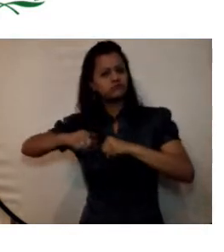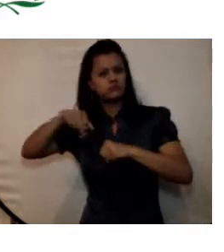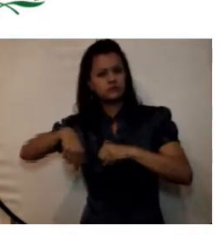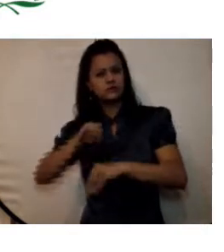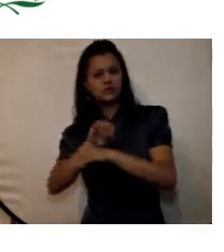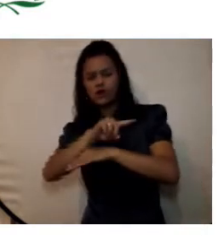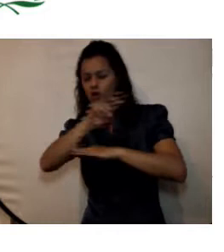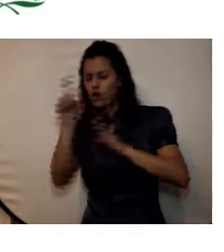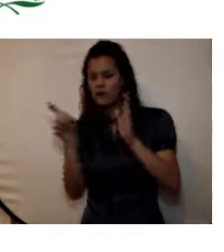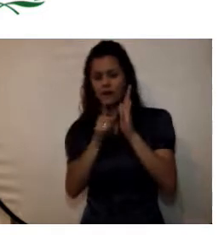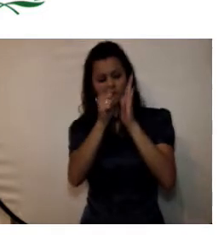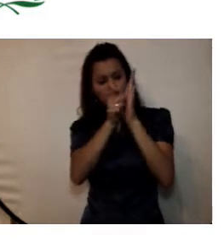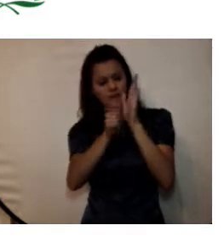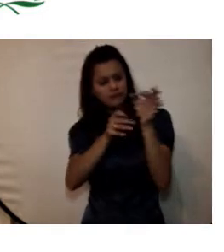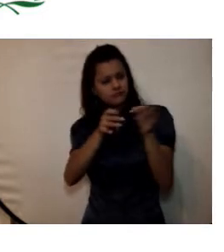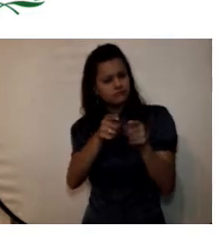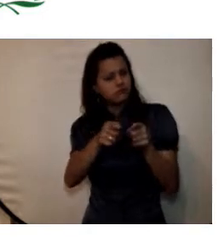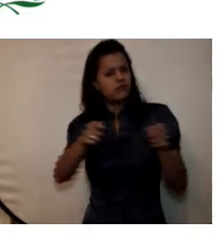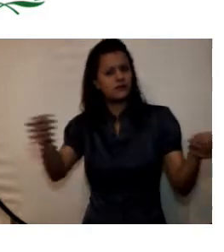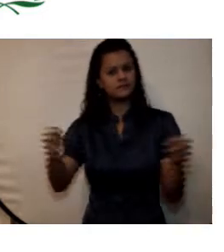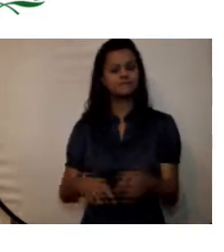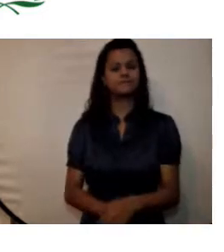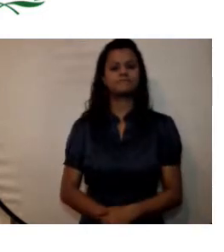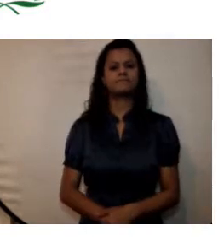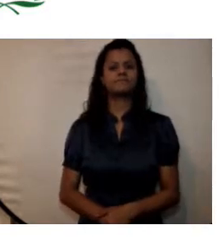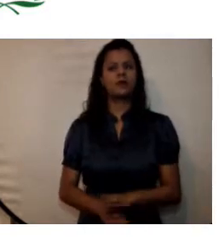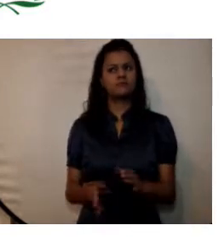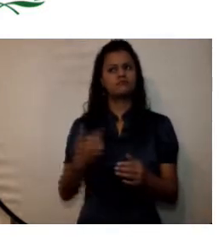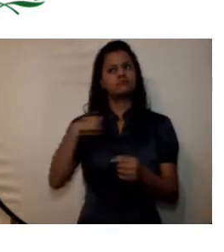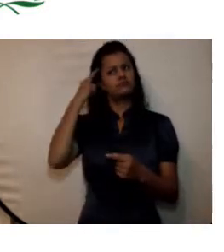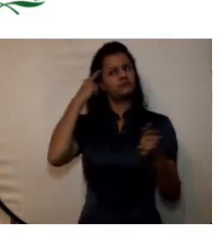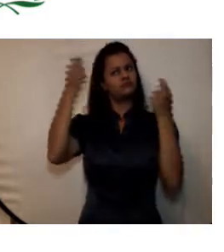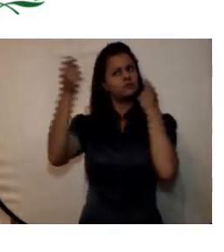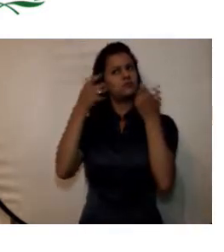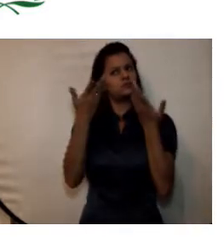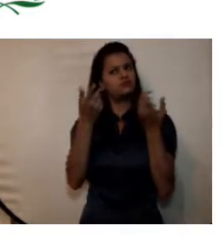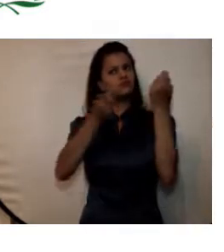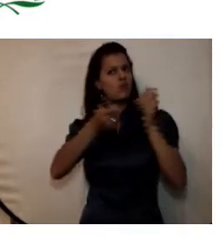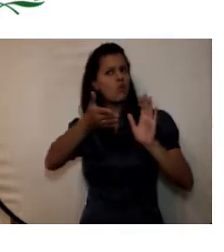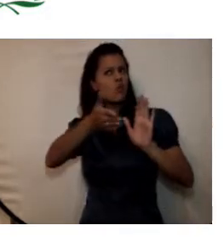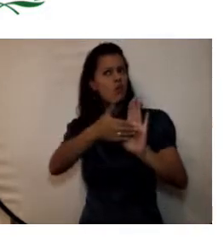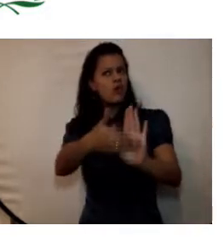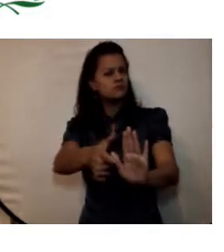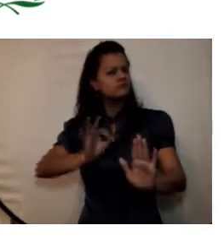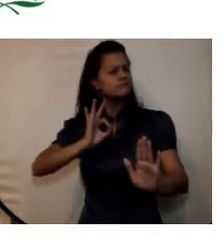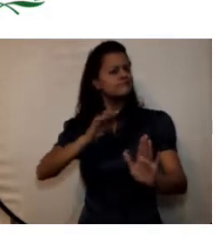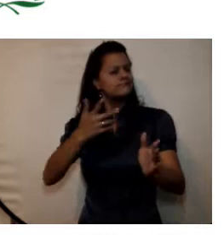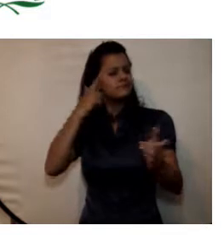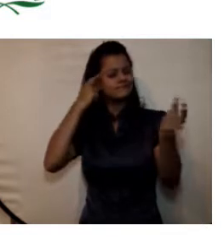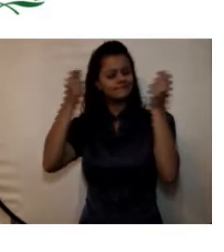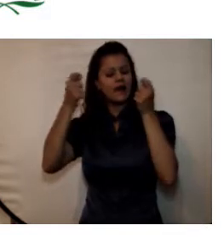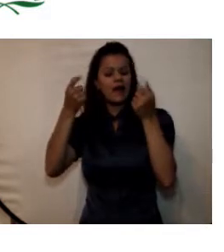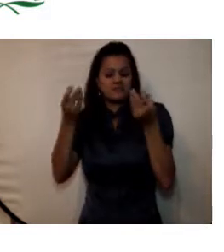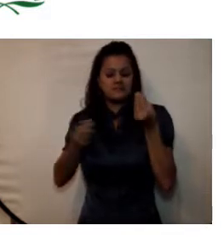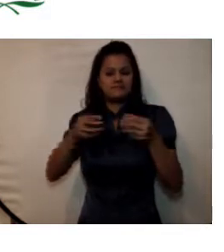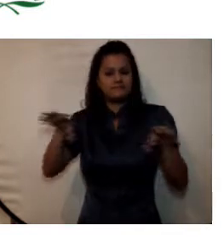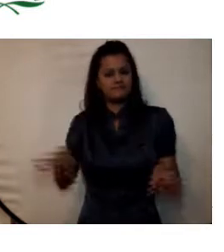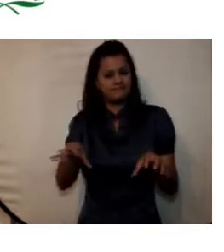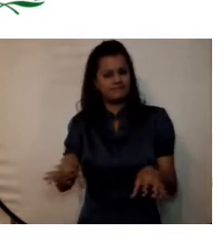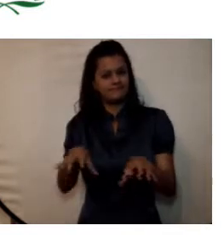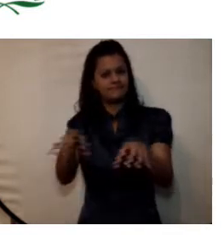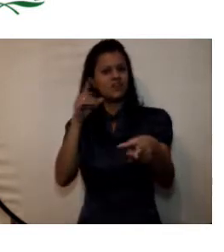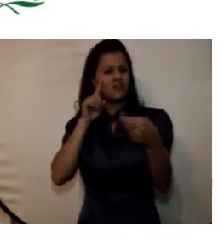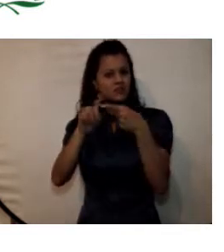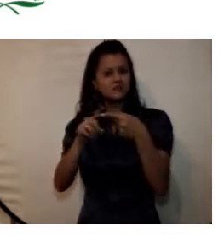Como estrategia para el fortalecimiento de la rendición de cuentas se han definido actividades que cumplen con los componentes de información espacios de